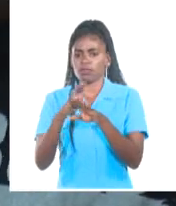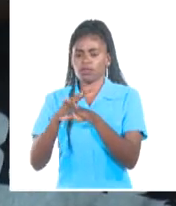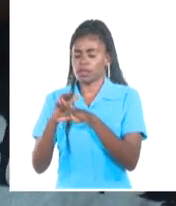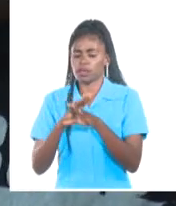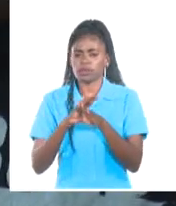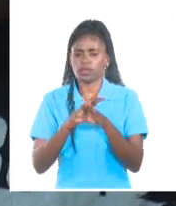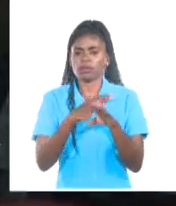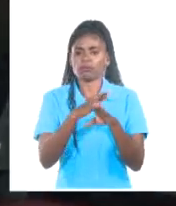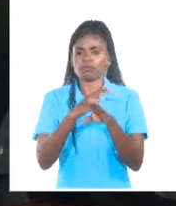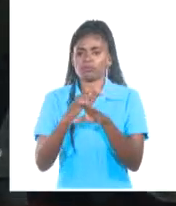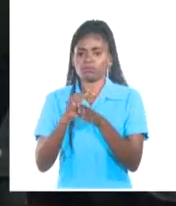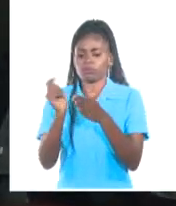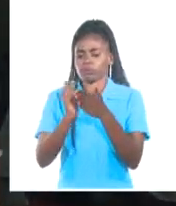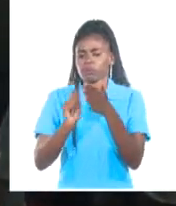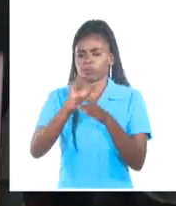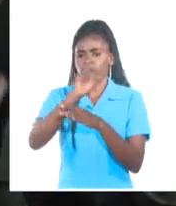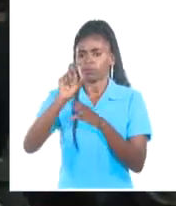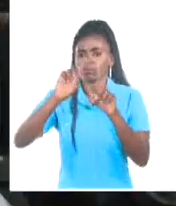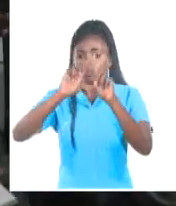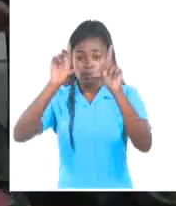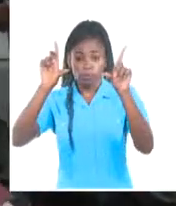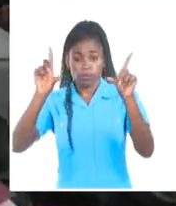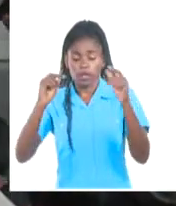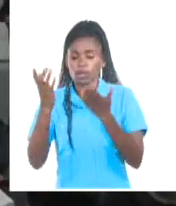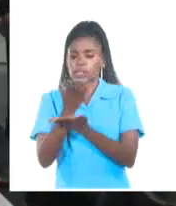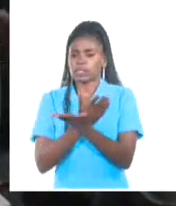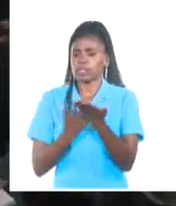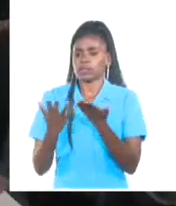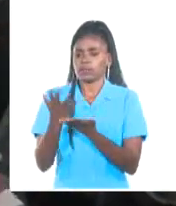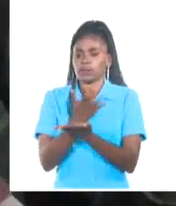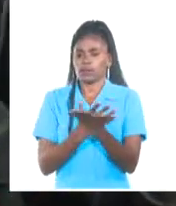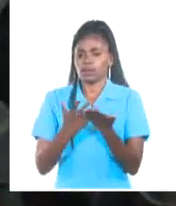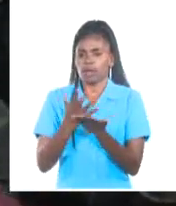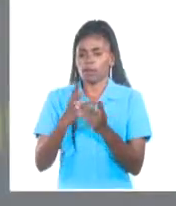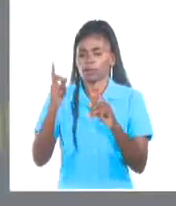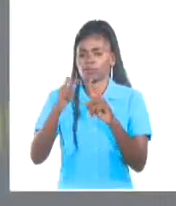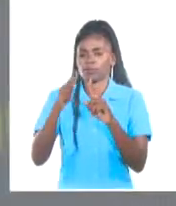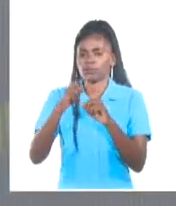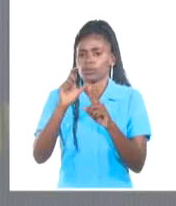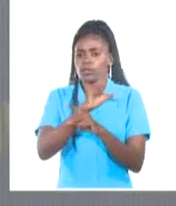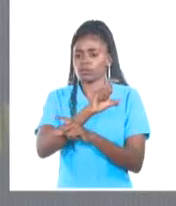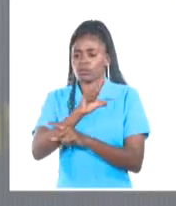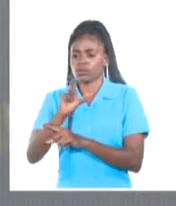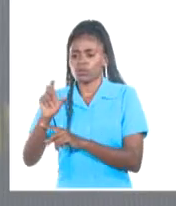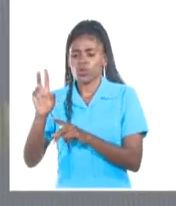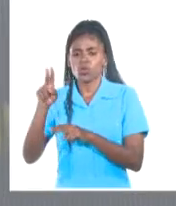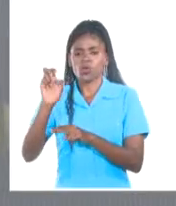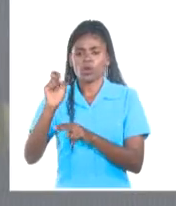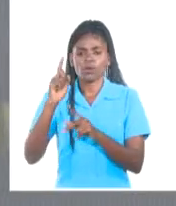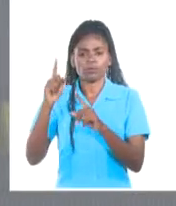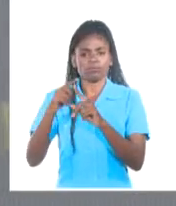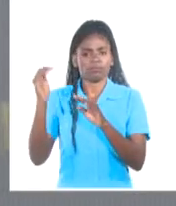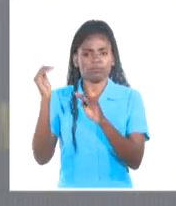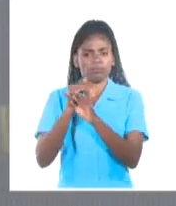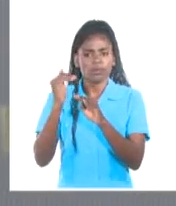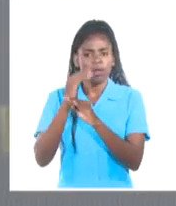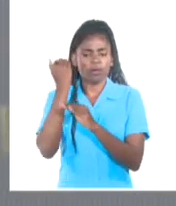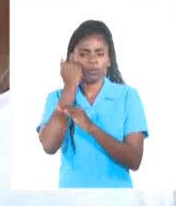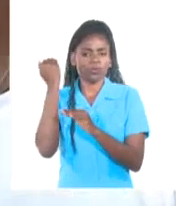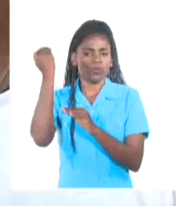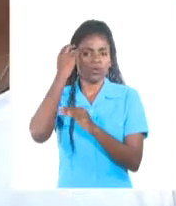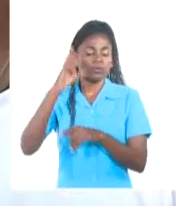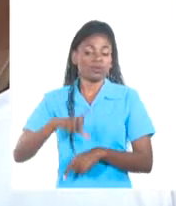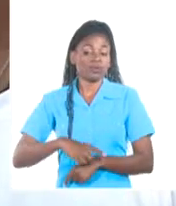del país e intelectuales que sostienen intercambios sobre textos y las nuevas tecnologías en función del desarrollo